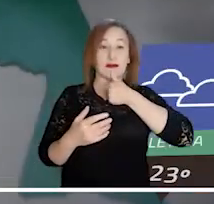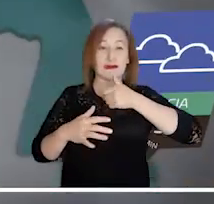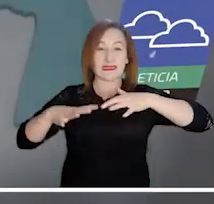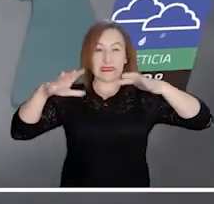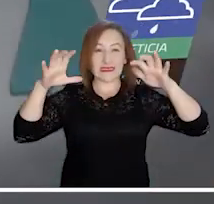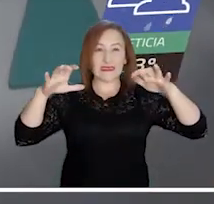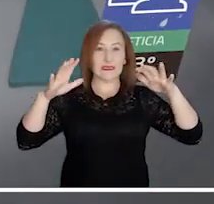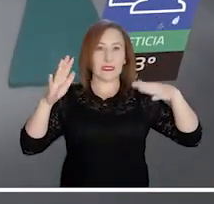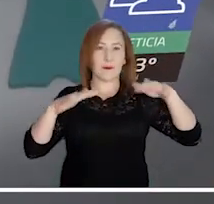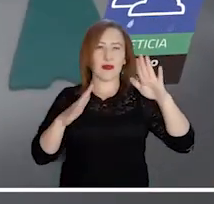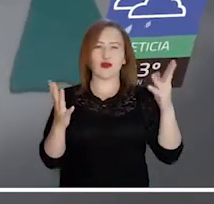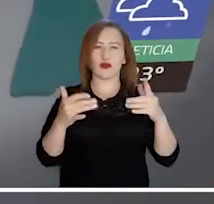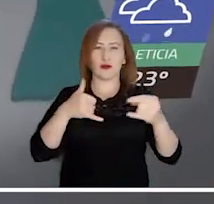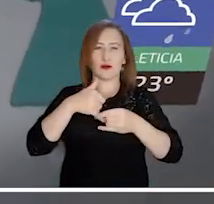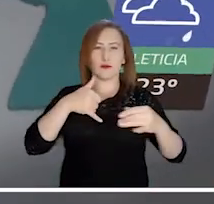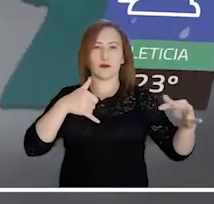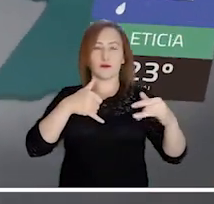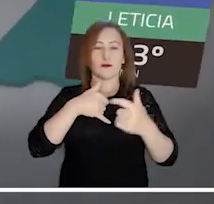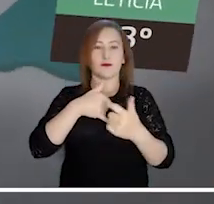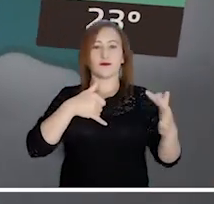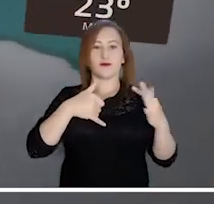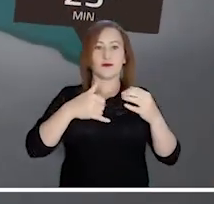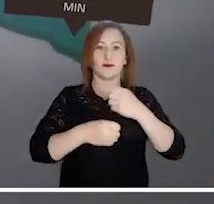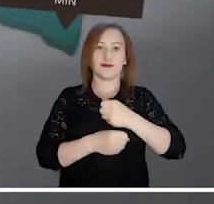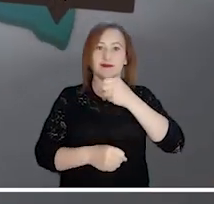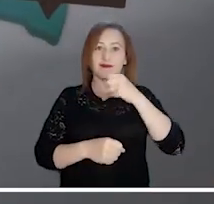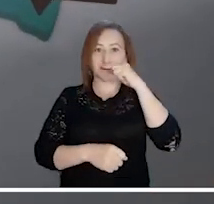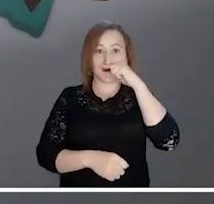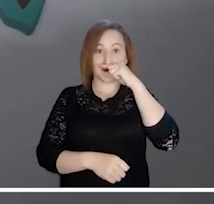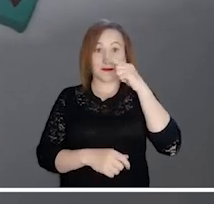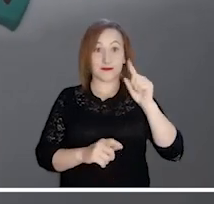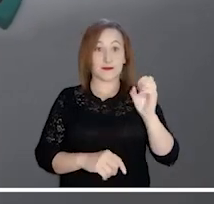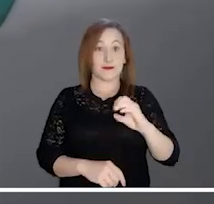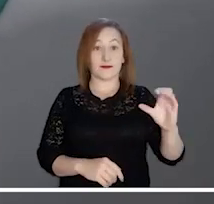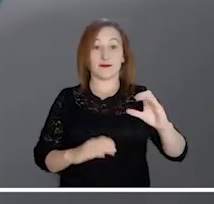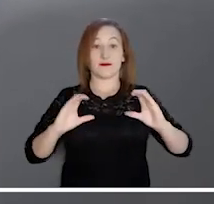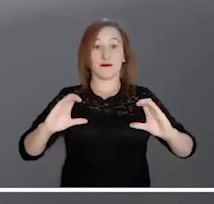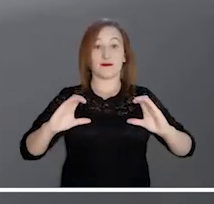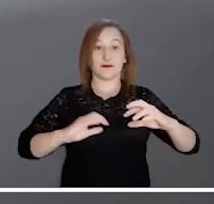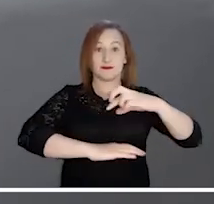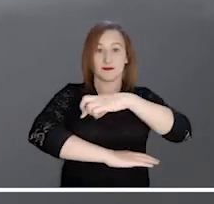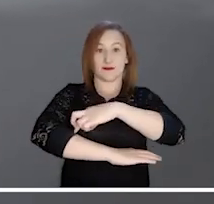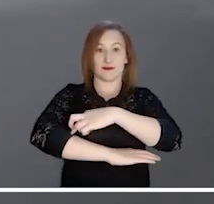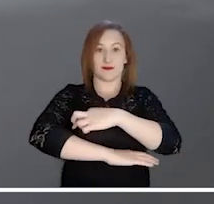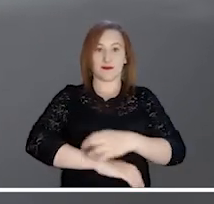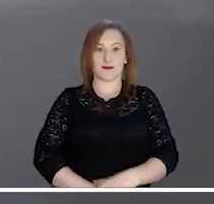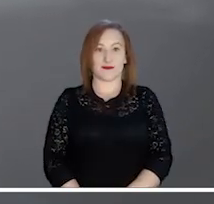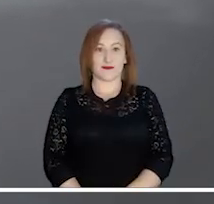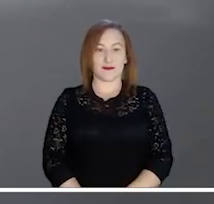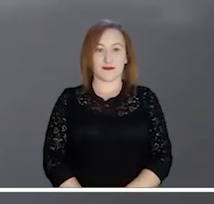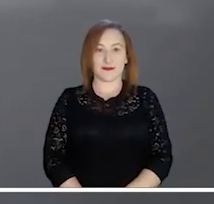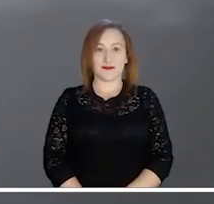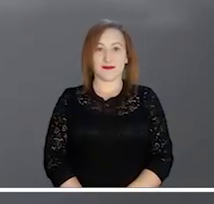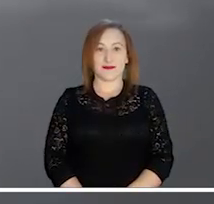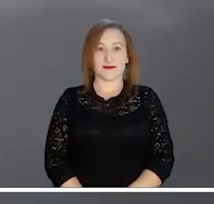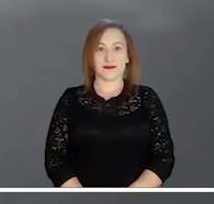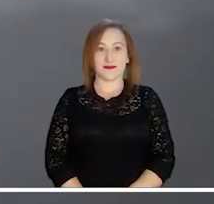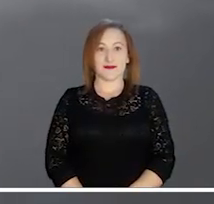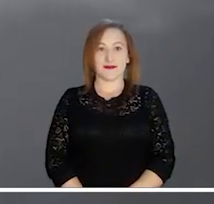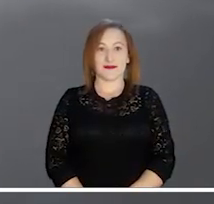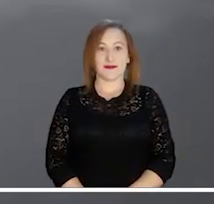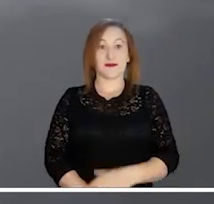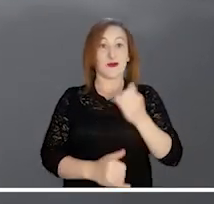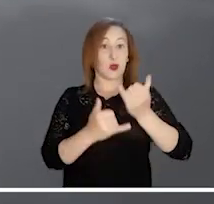En el sur del país, las aguas se concentrarían en sectores de Guainía, Guaviare, Baupés, Amazonas y el occidente de Caquetá y